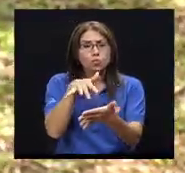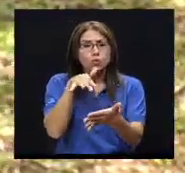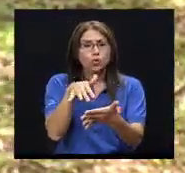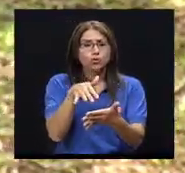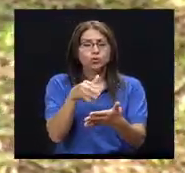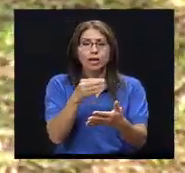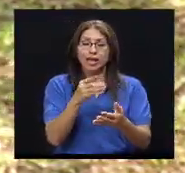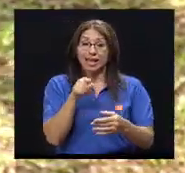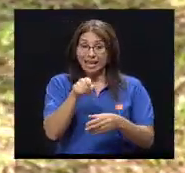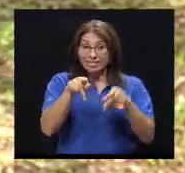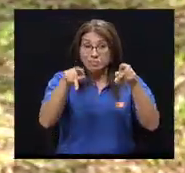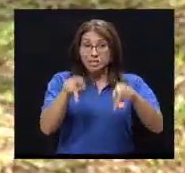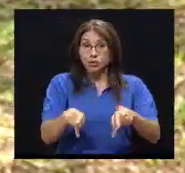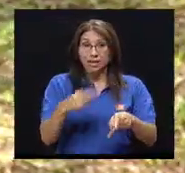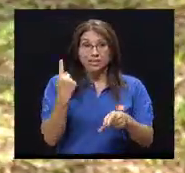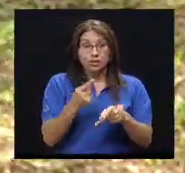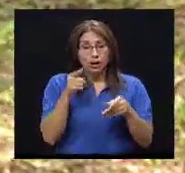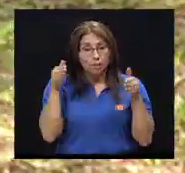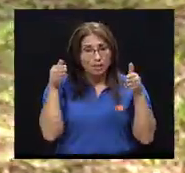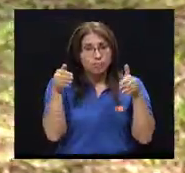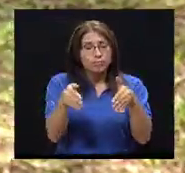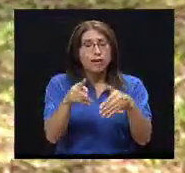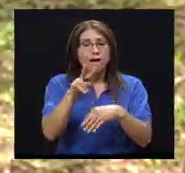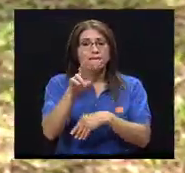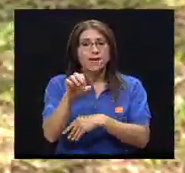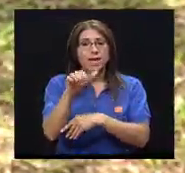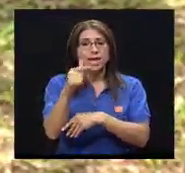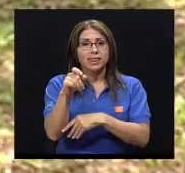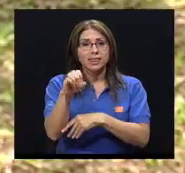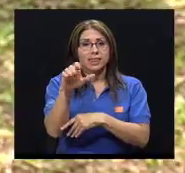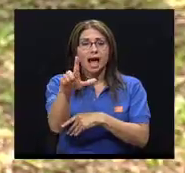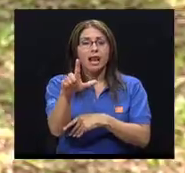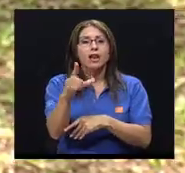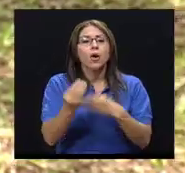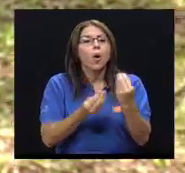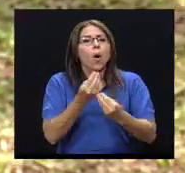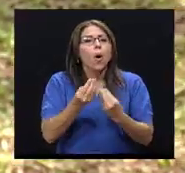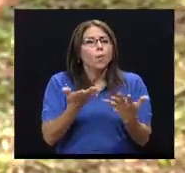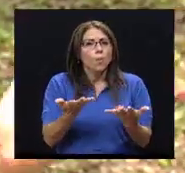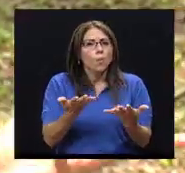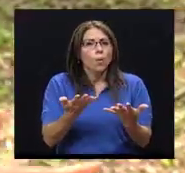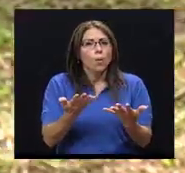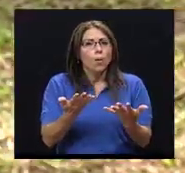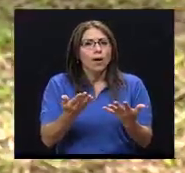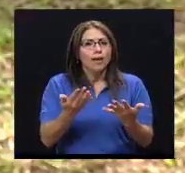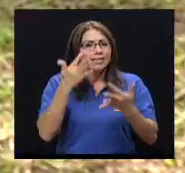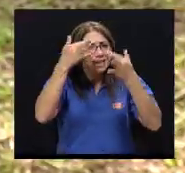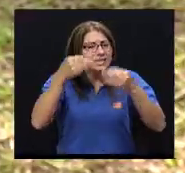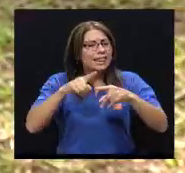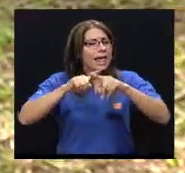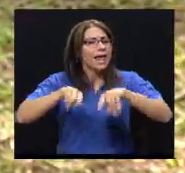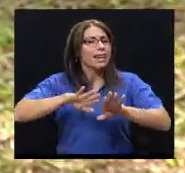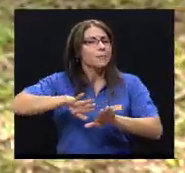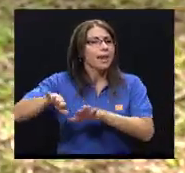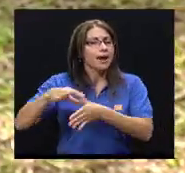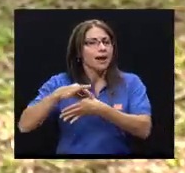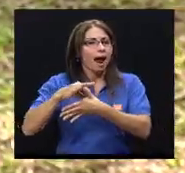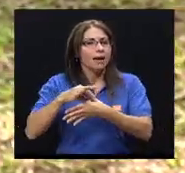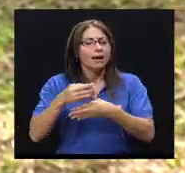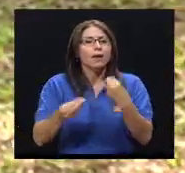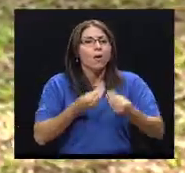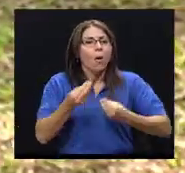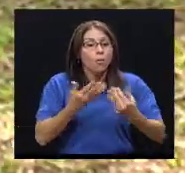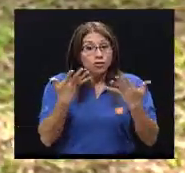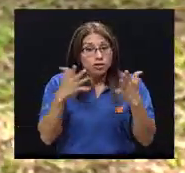la alimentación que tienten a seguir ese tipo de población. Esta comunidad que decide eliminar estos productos de la alimentación. Entonces,